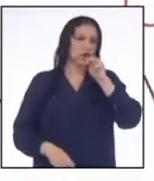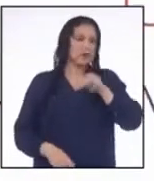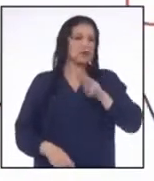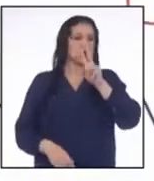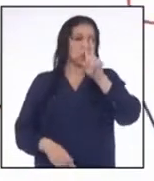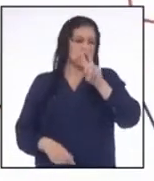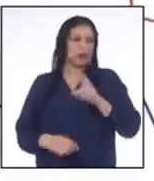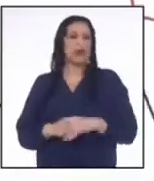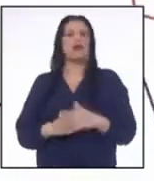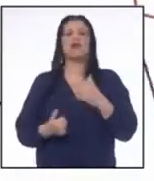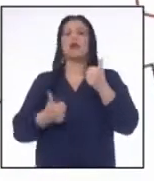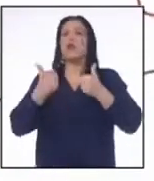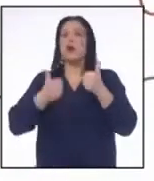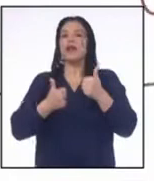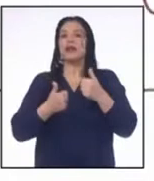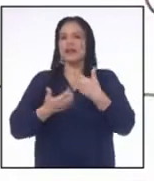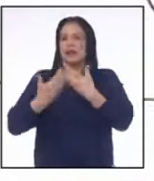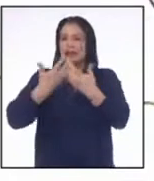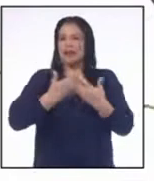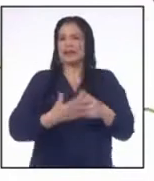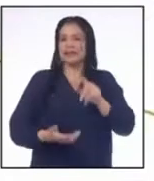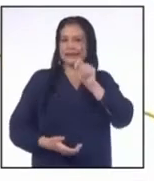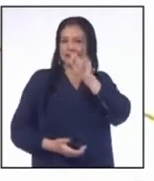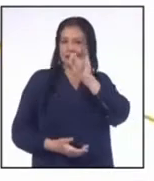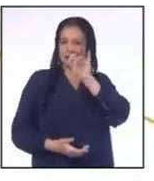césped Kikuyo